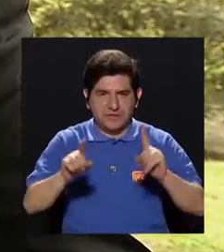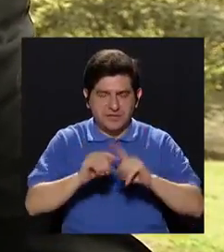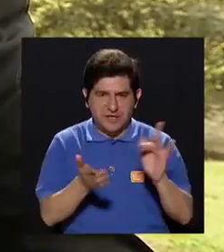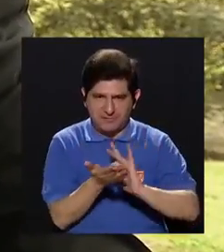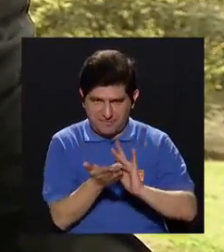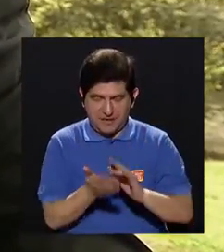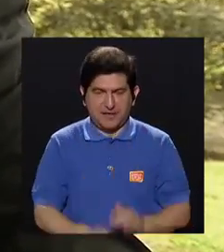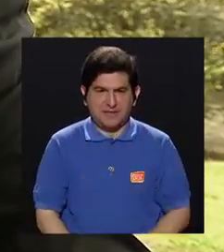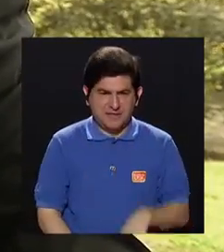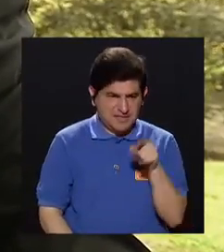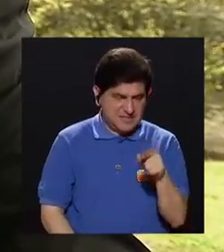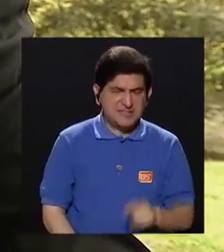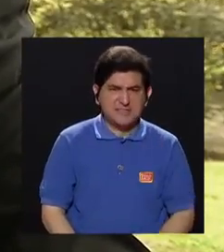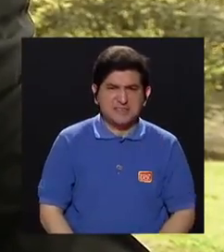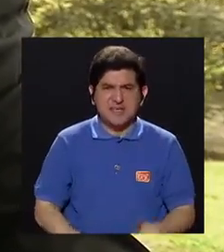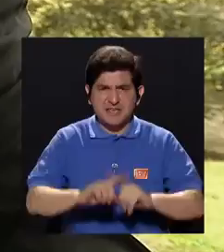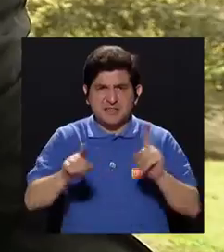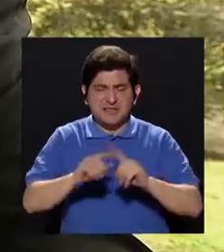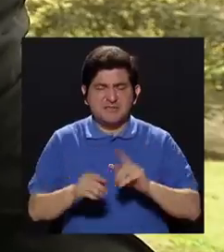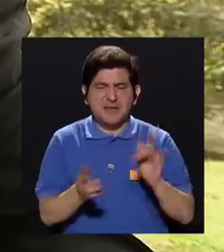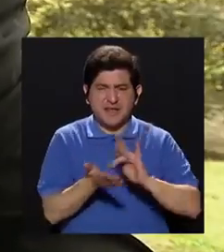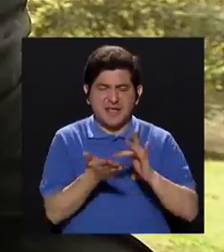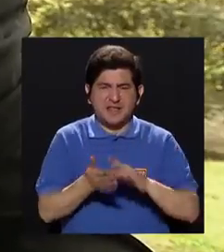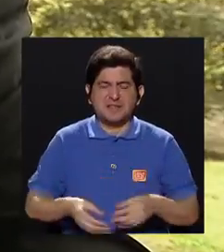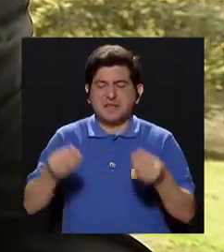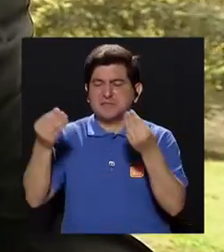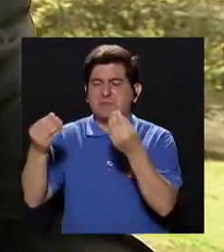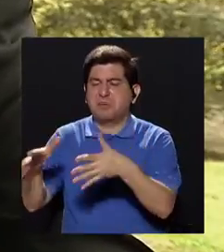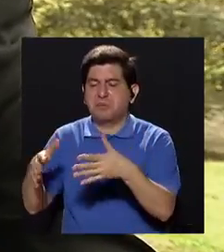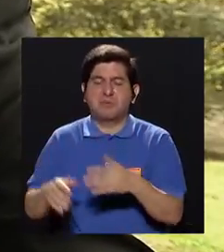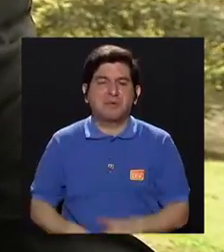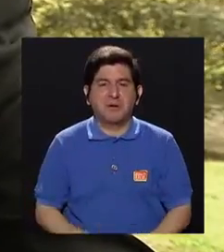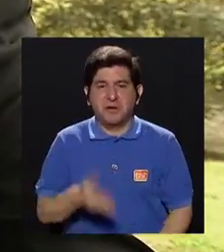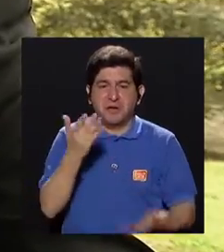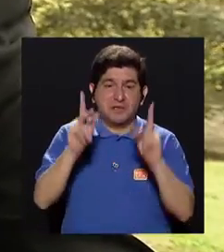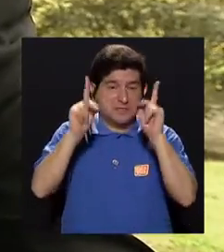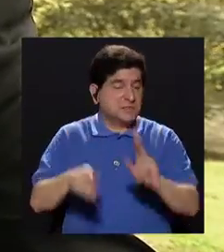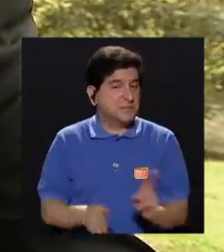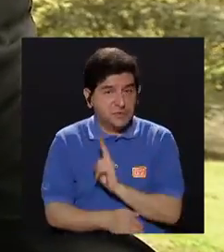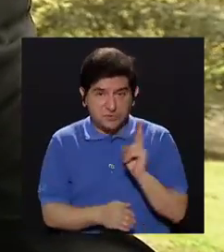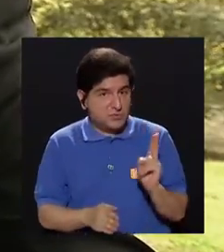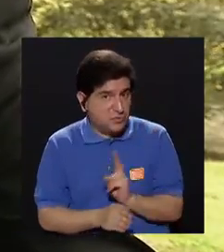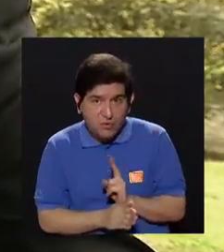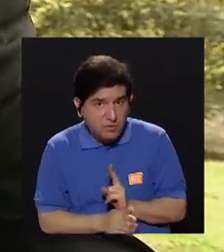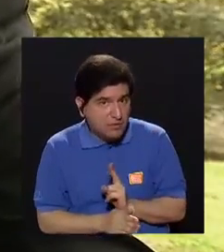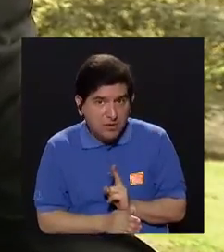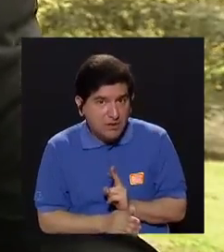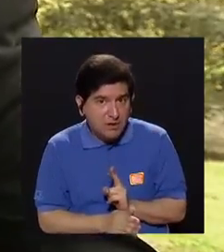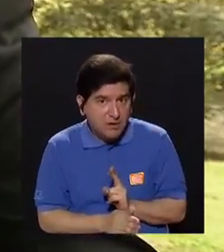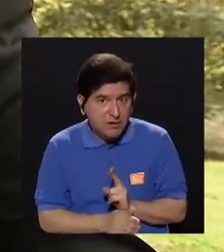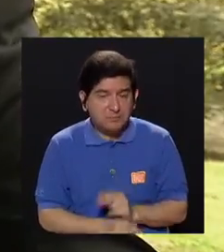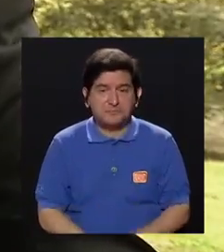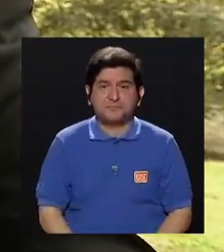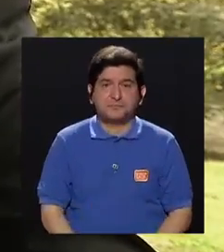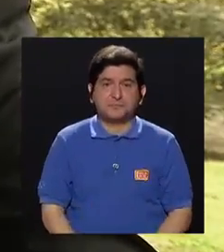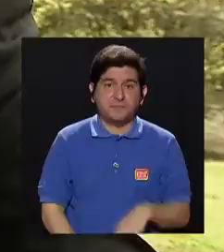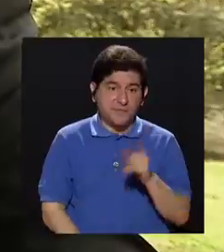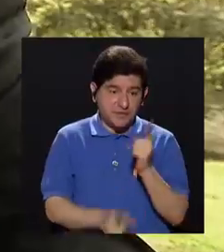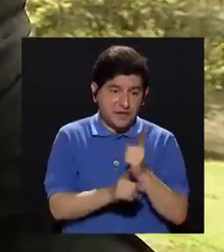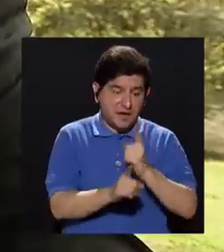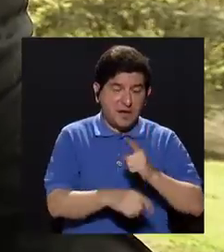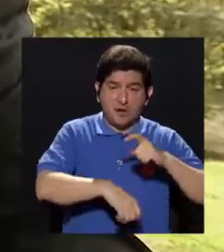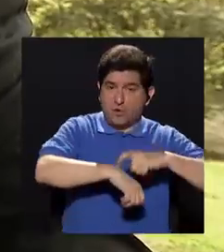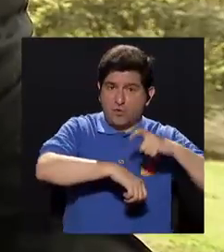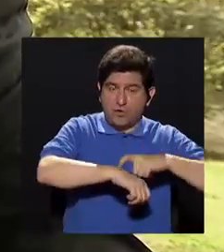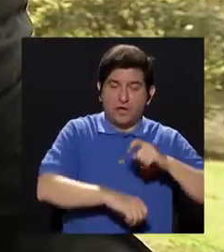Si hay evidencia de sobrantes de medicamentos es que el paciente o no se los está tomando, ¿verdad? No se los está tomando correctamente